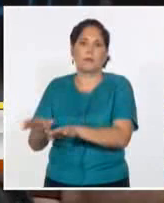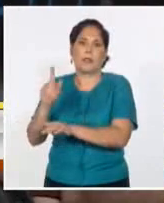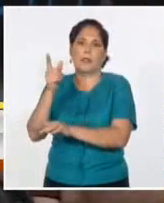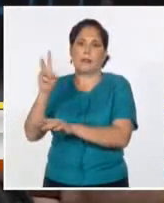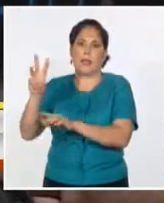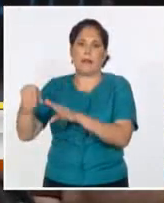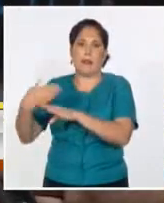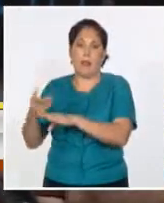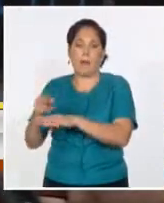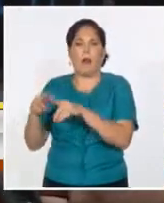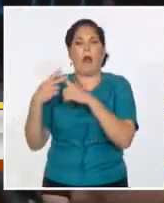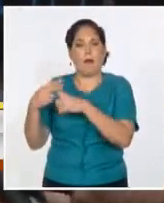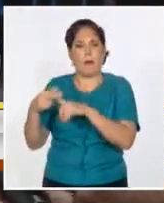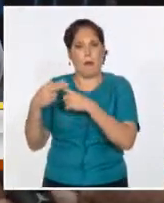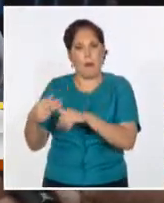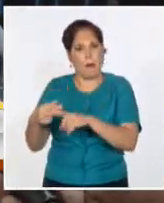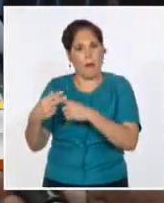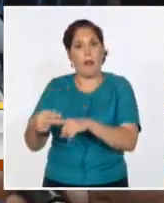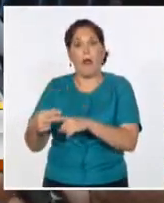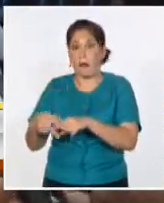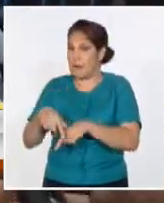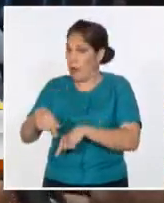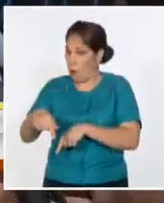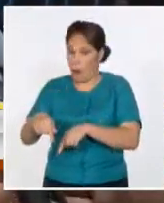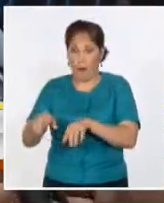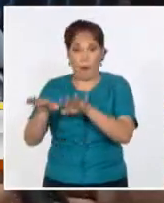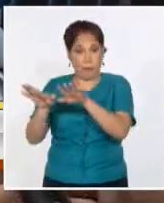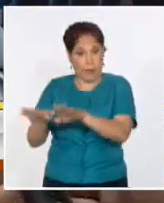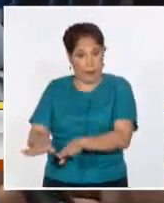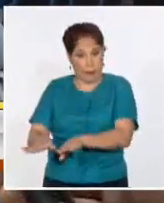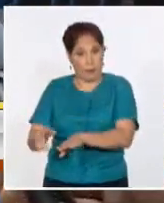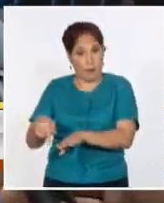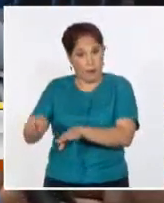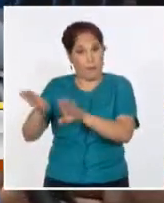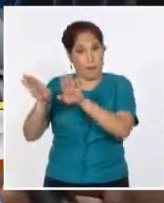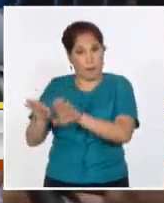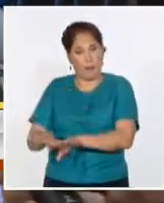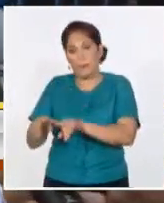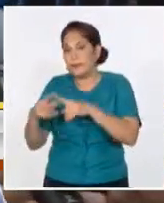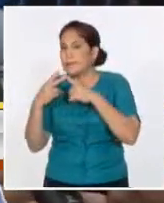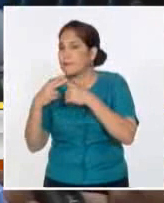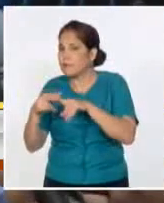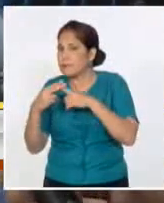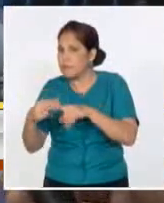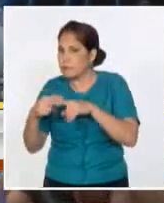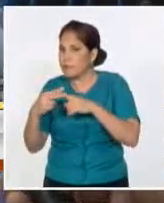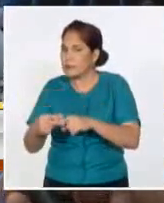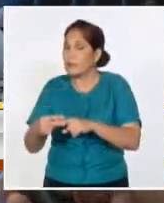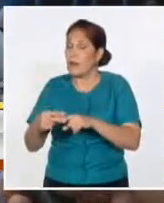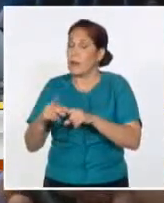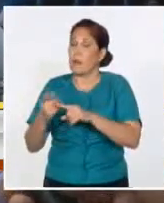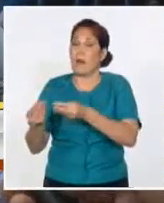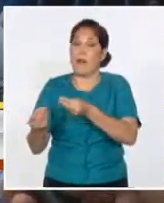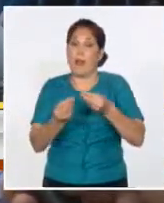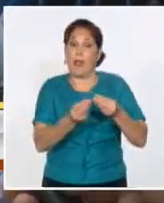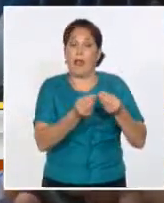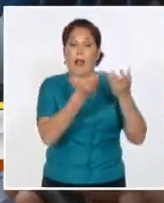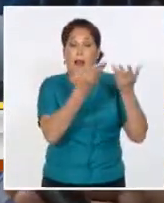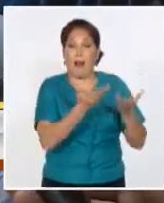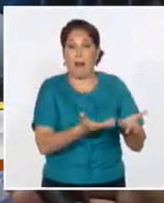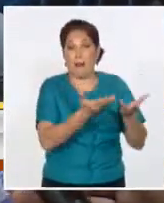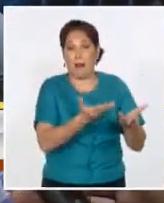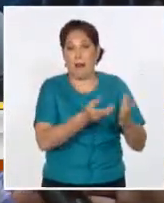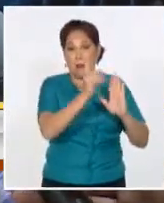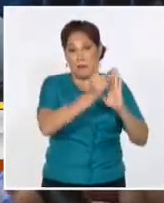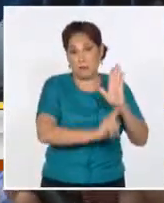en estos momentos en proceso de salir de servicio para mantenimiento. Eso, por supuesto, va a disminuir la capacidad de generación del